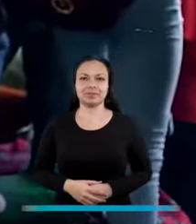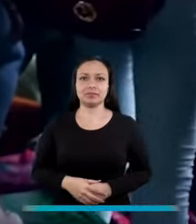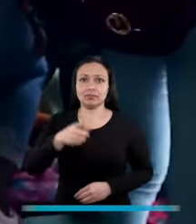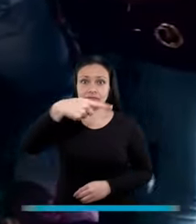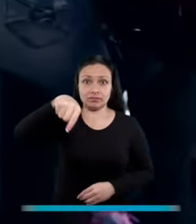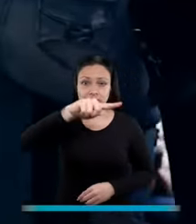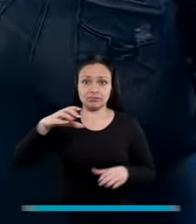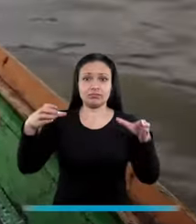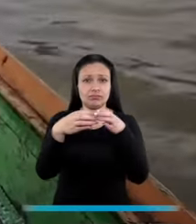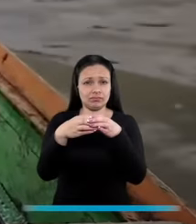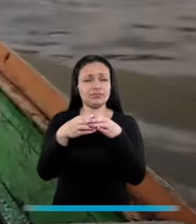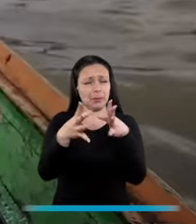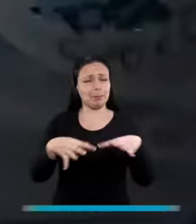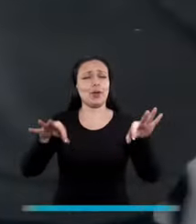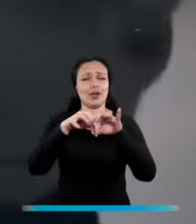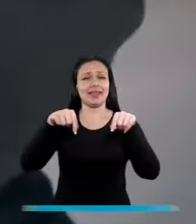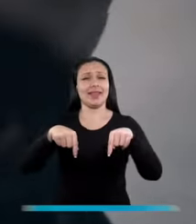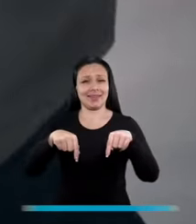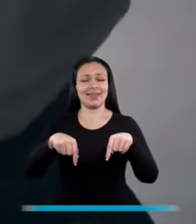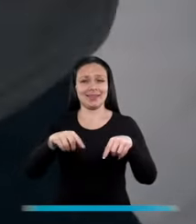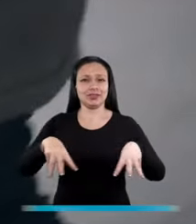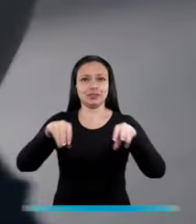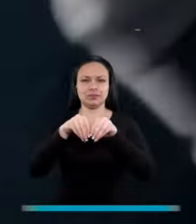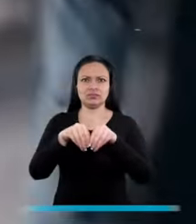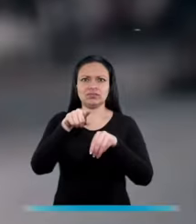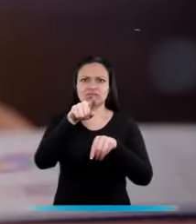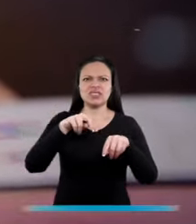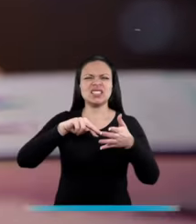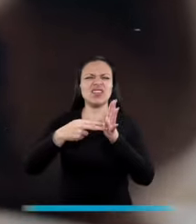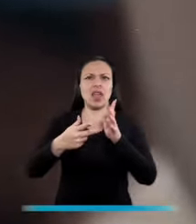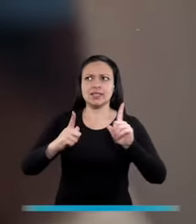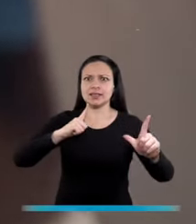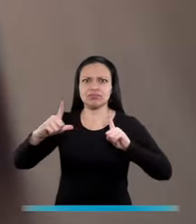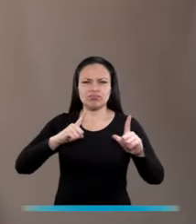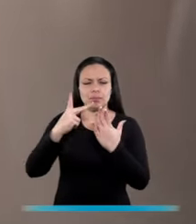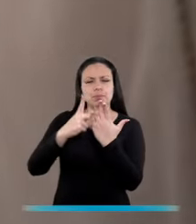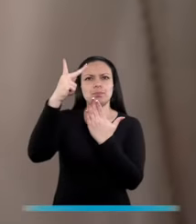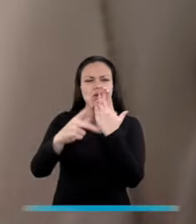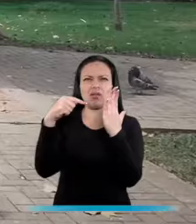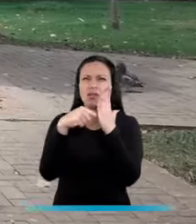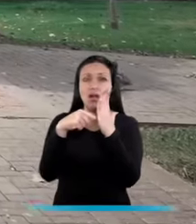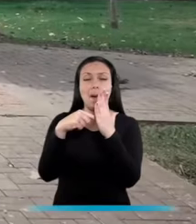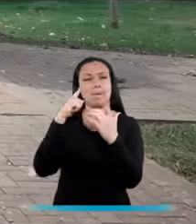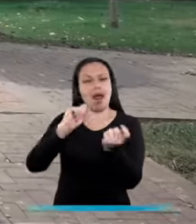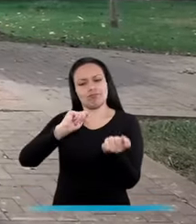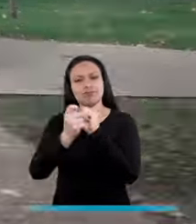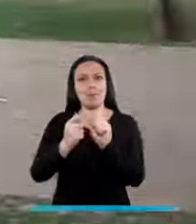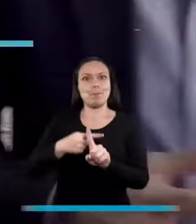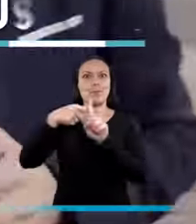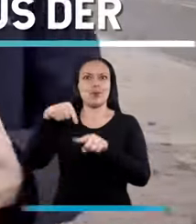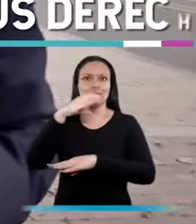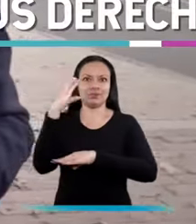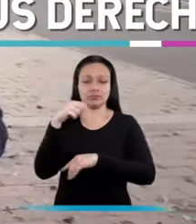Ustedes son parte fundamental de nuestra sociedad. Son quienes están liderando proyectos que generan cambios positivos para Colombia.